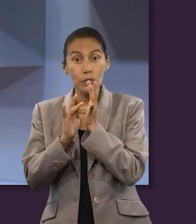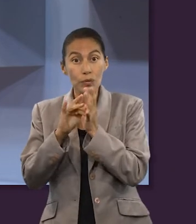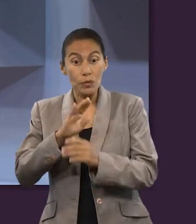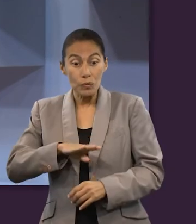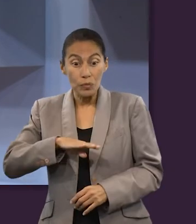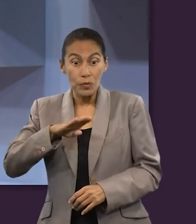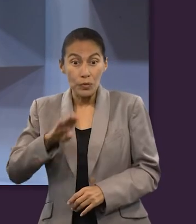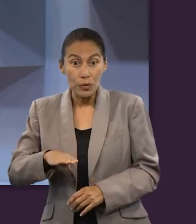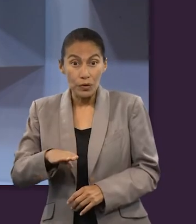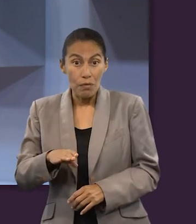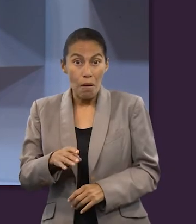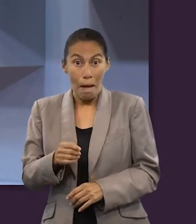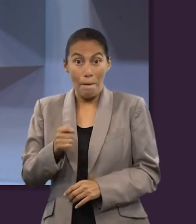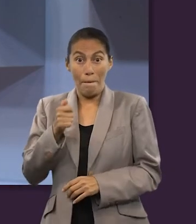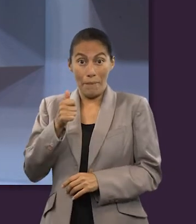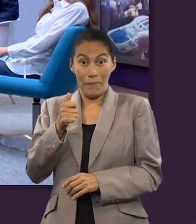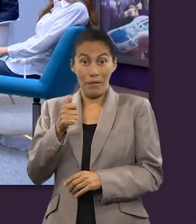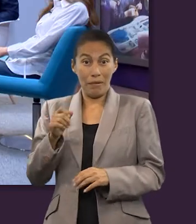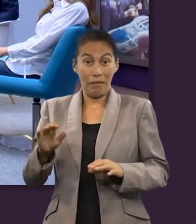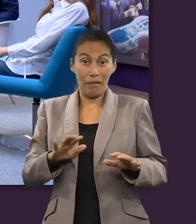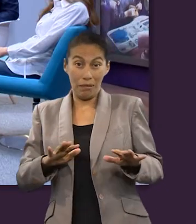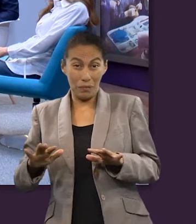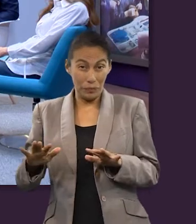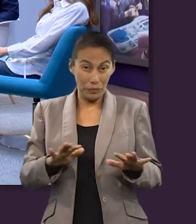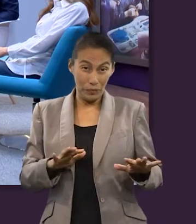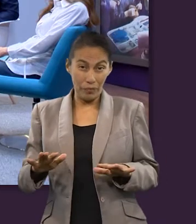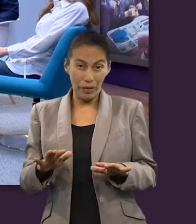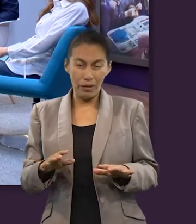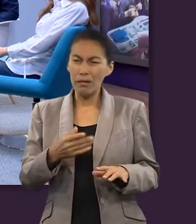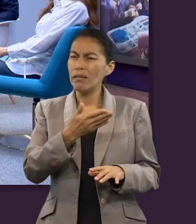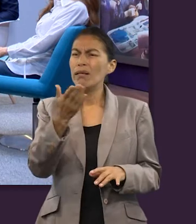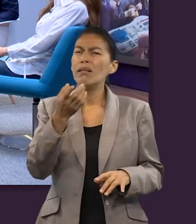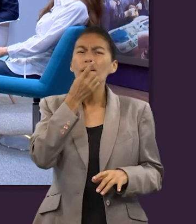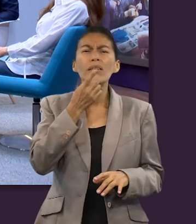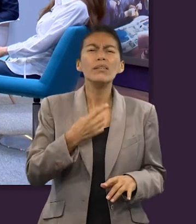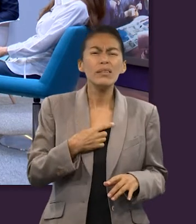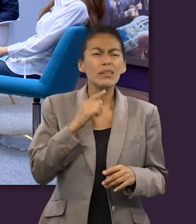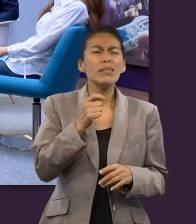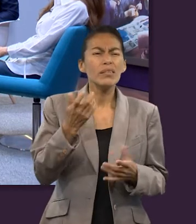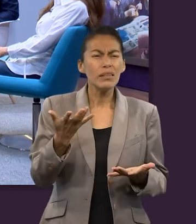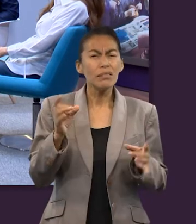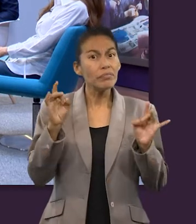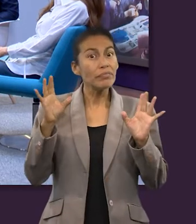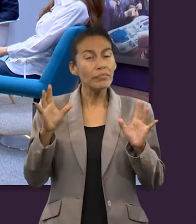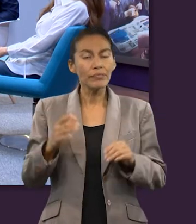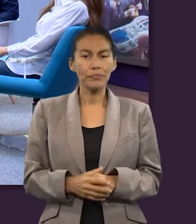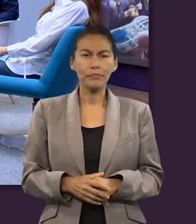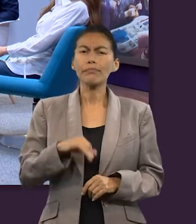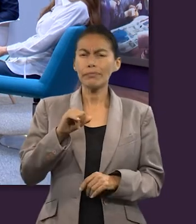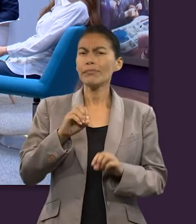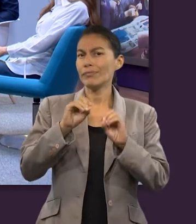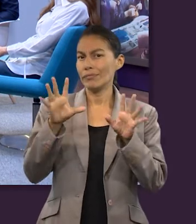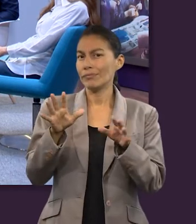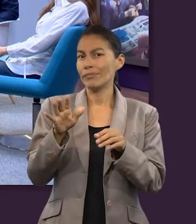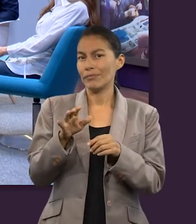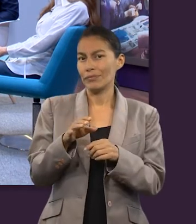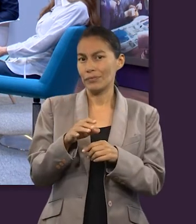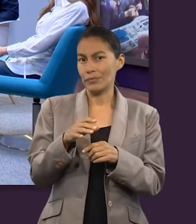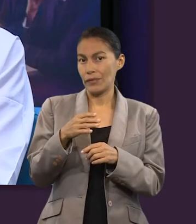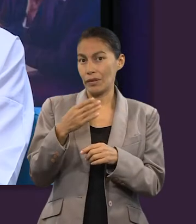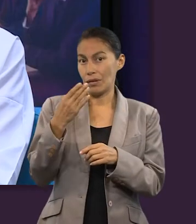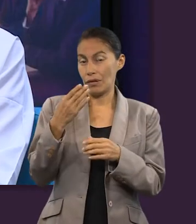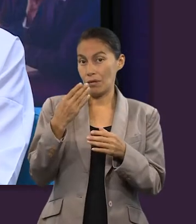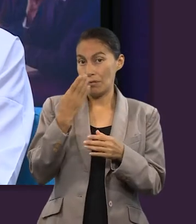muerte, con ese primer terremoto. ¿Alguno de ustedes podría comentar qué fue lo que pasó? Claro que sí, para eso podemos leer